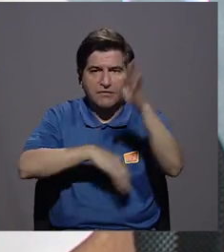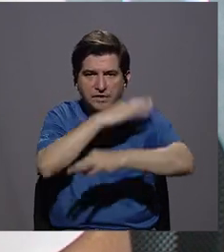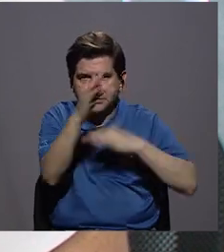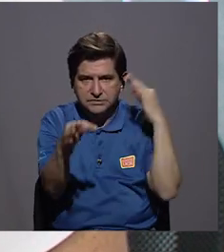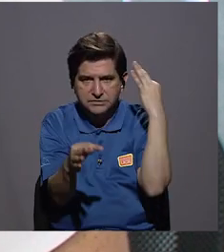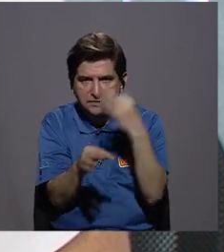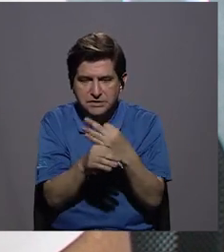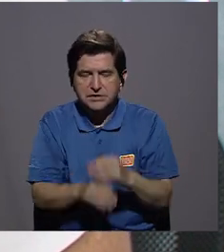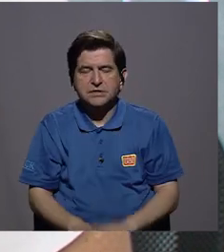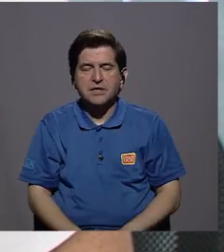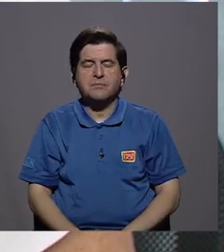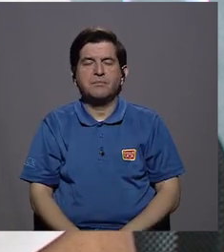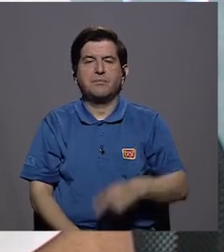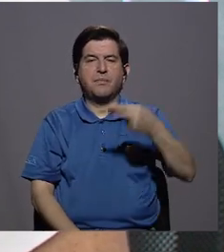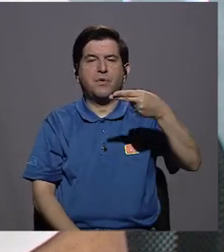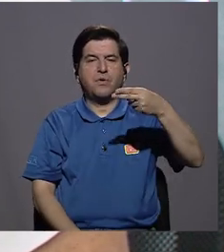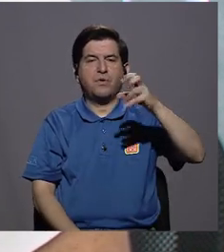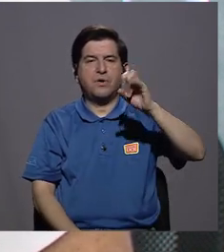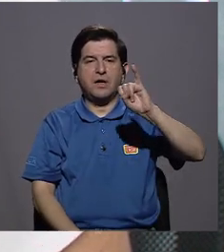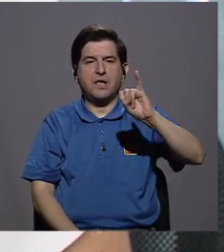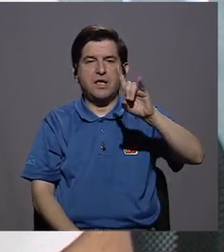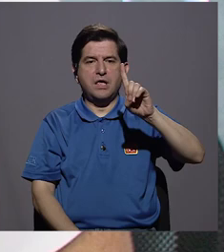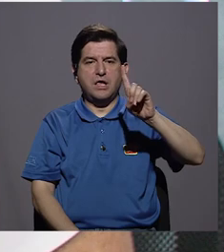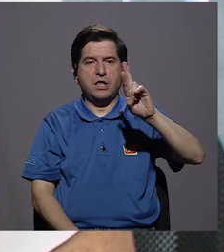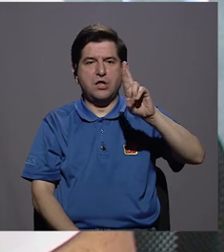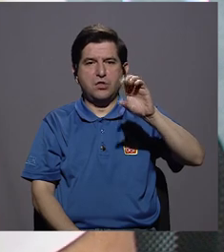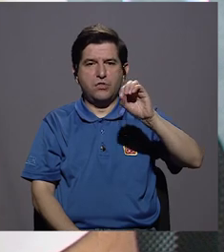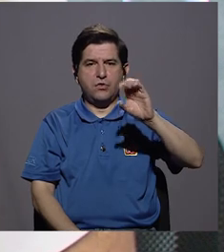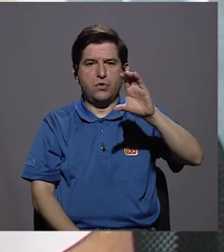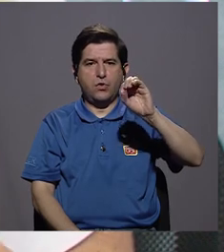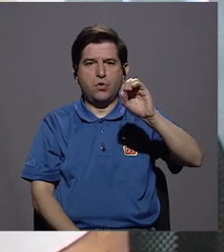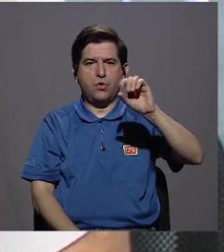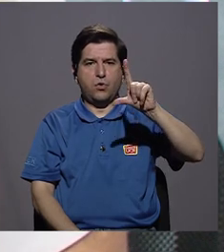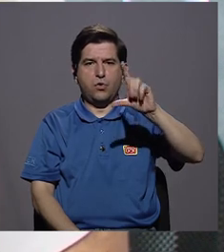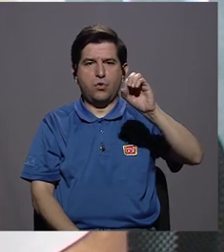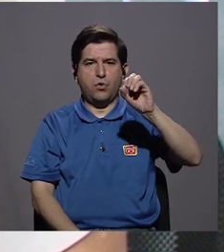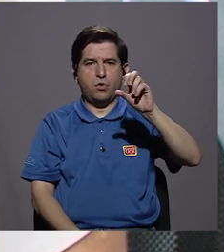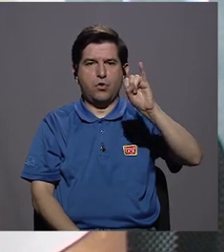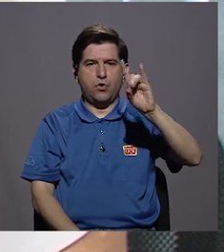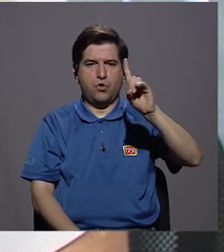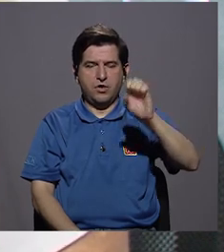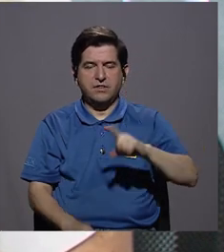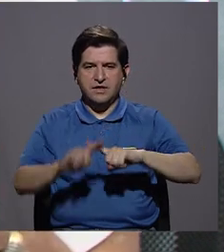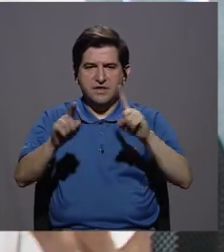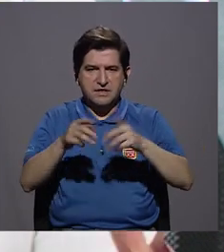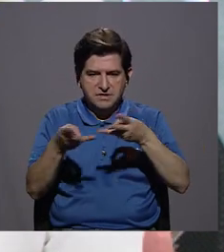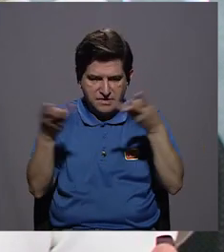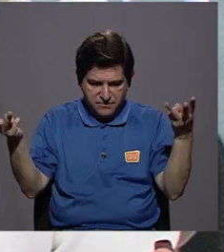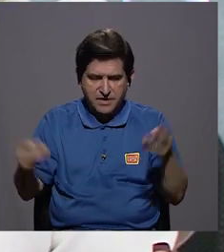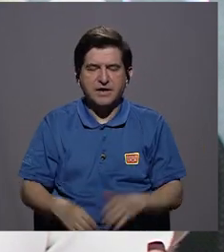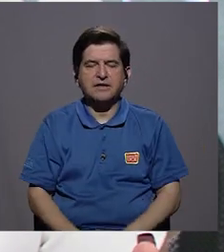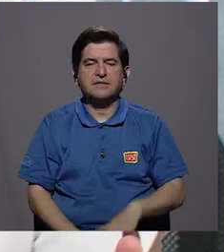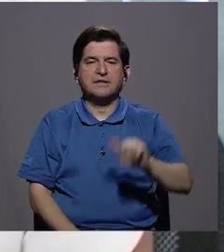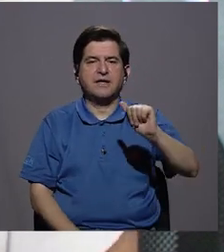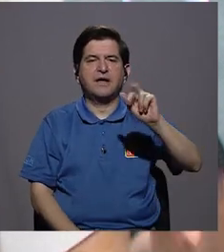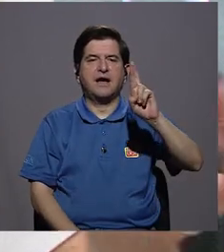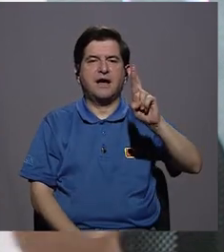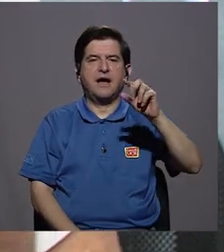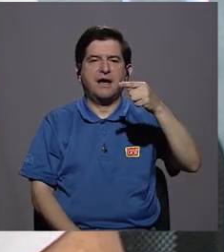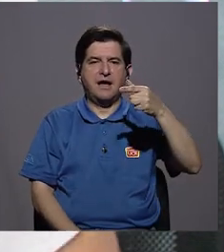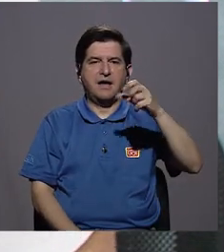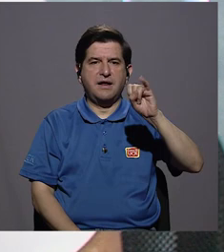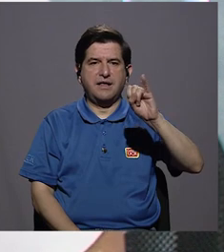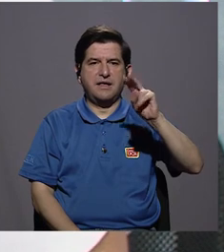hidrocoloides y cremas, utilizando diferentes materiales, alginatos por ejemplo, que eso